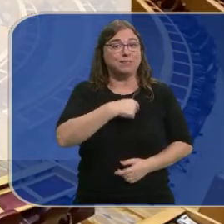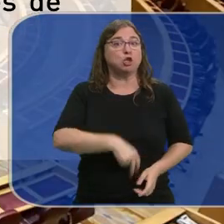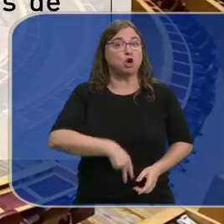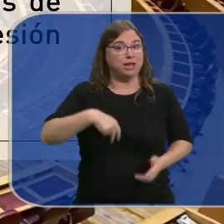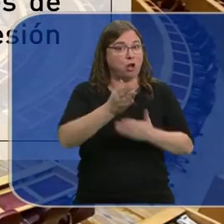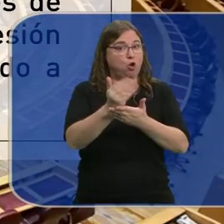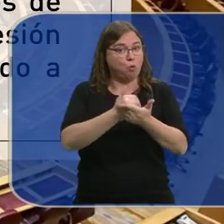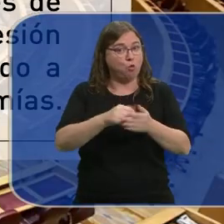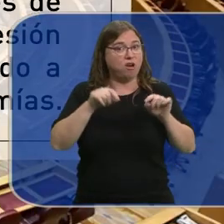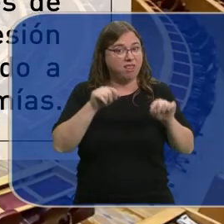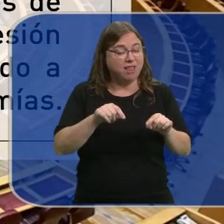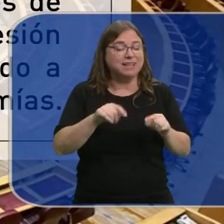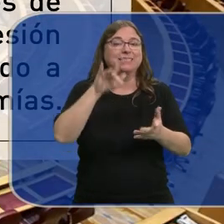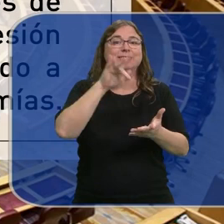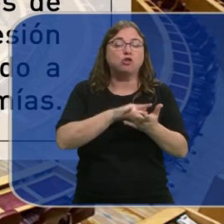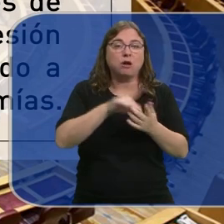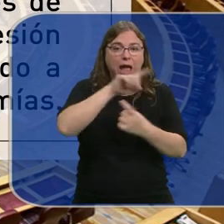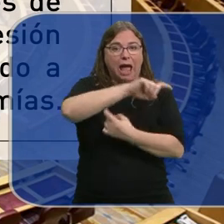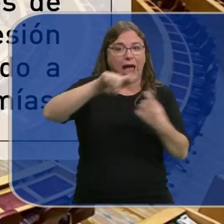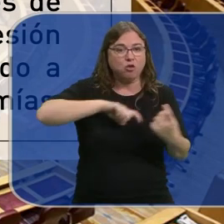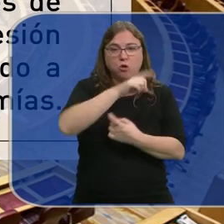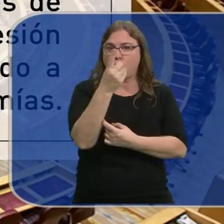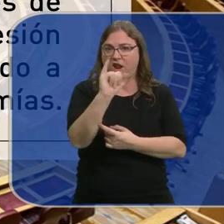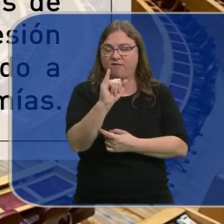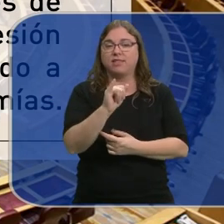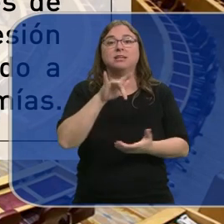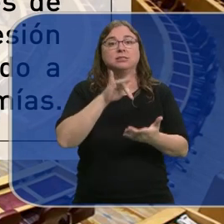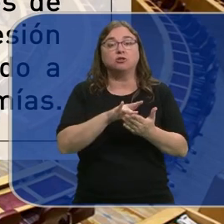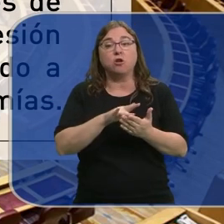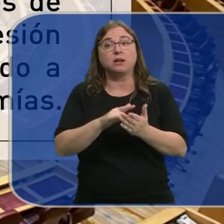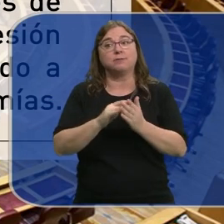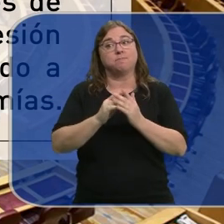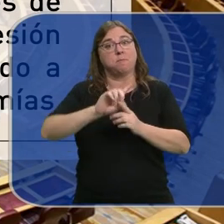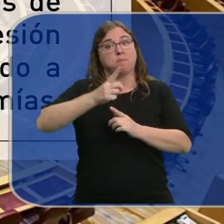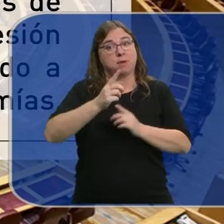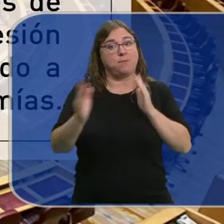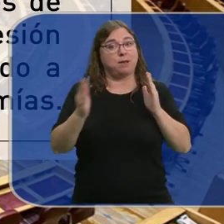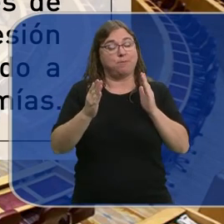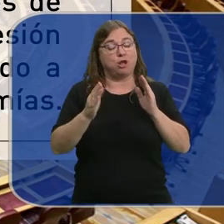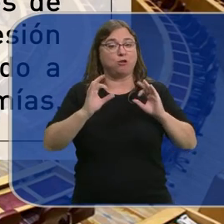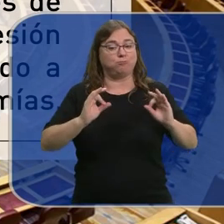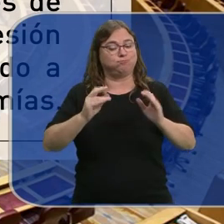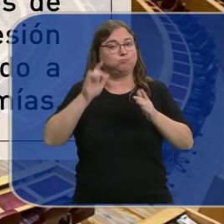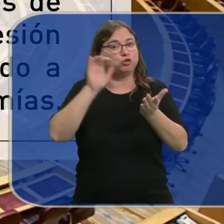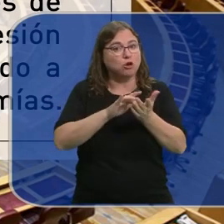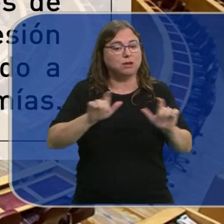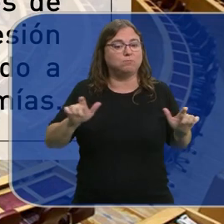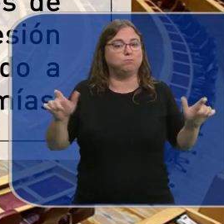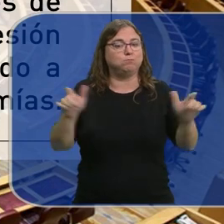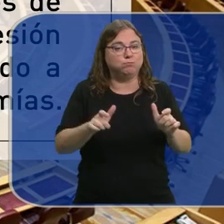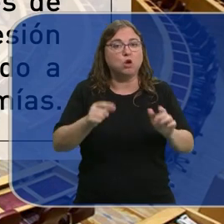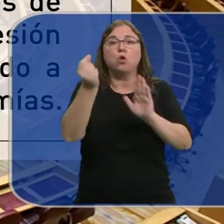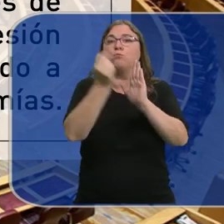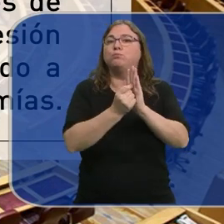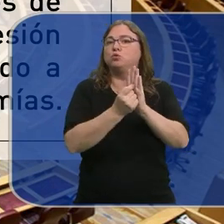General de las Comunidades Autónomas celebrará una vez al año y preceptivamente antes de que finalice el primer periodo de sesiones. Una sesión cuyo